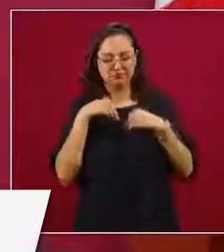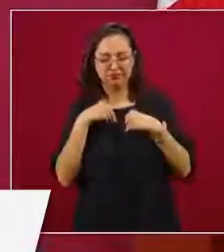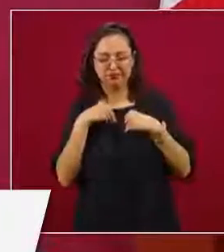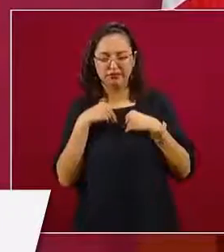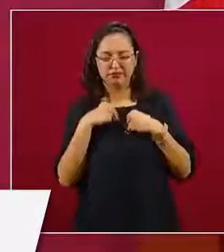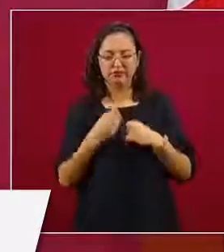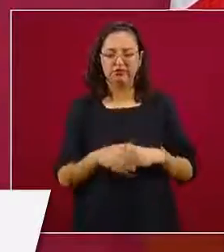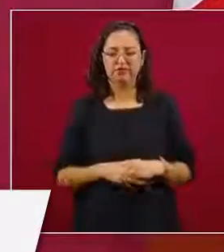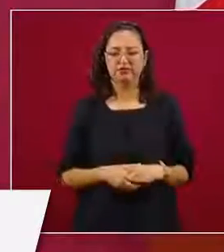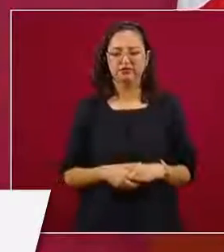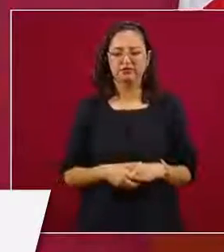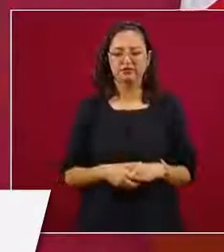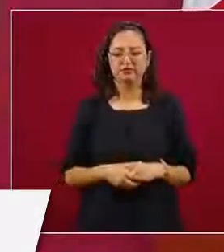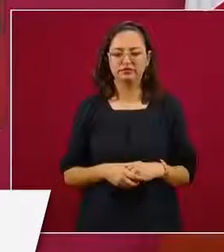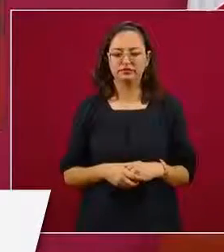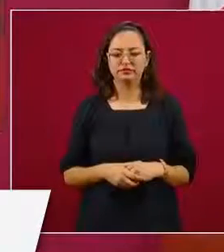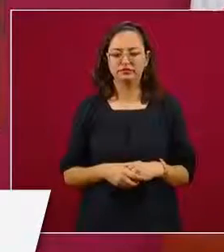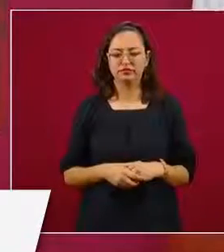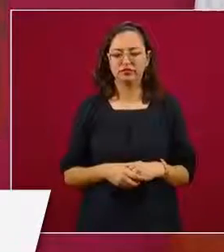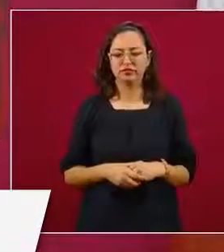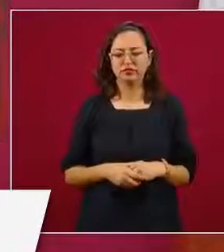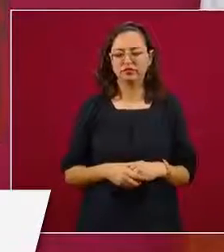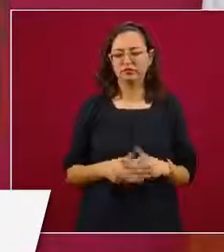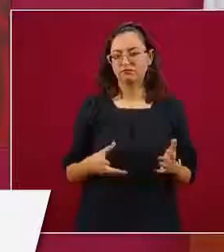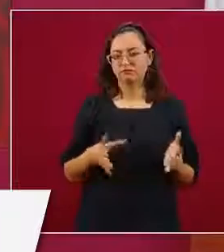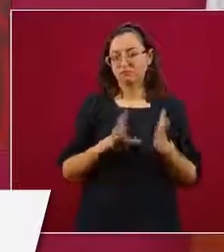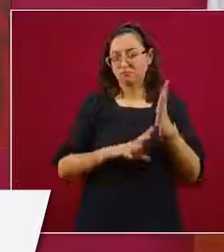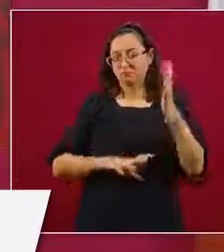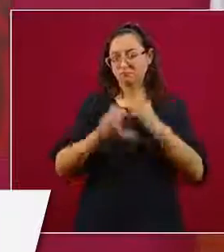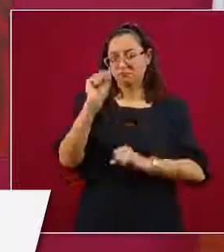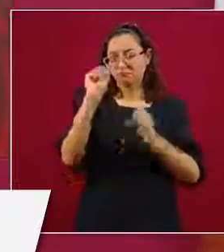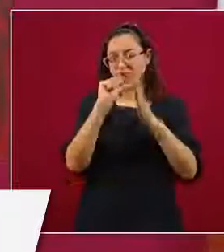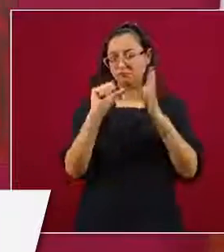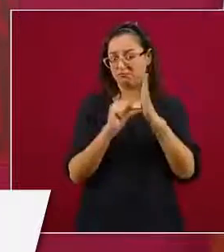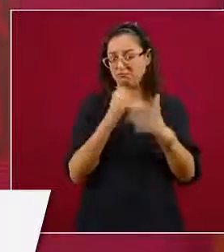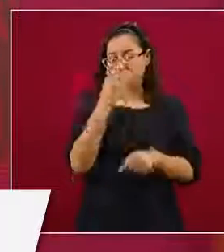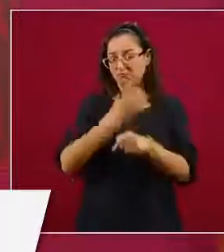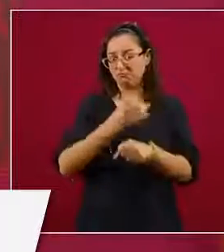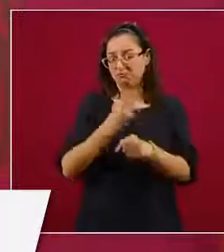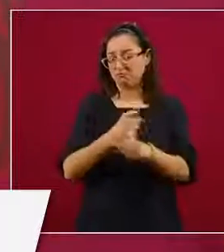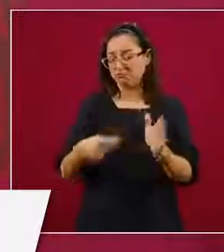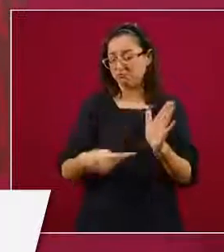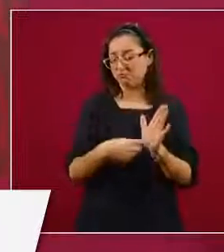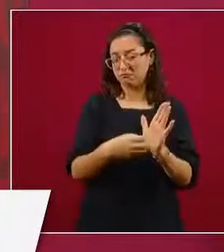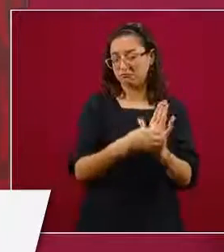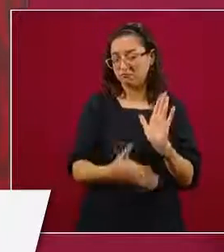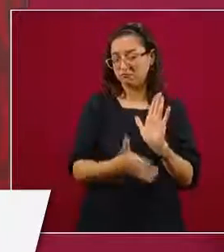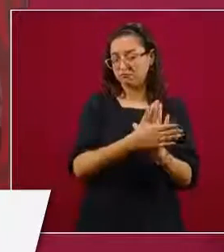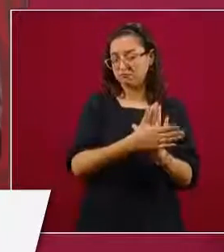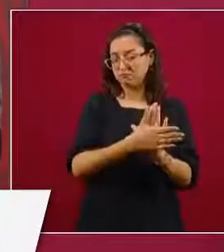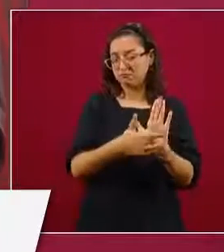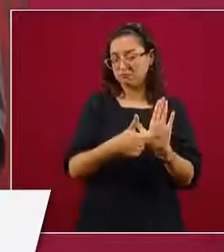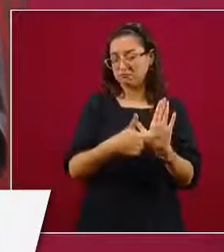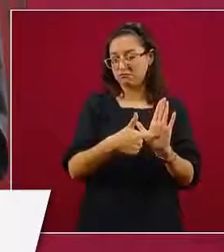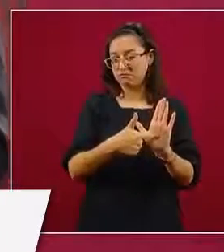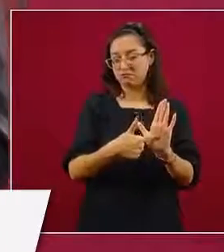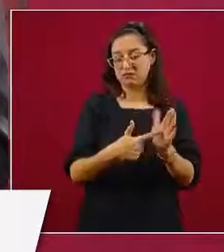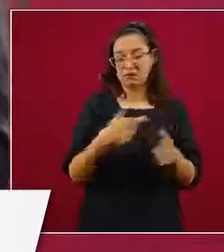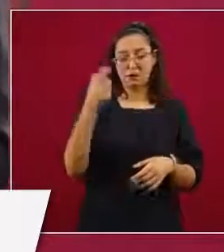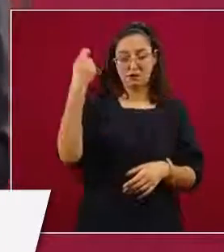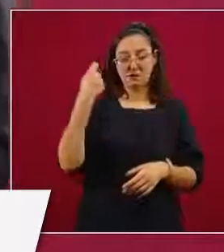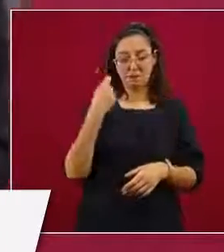adquiridos, adquiridos acuerdo al artículo cuarto de la Constitución, se tienen que entregar estas